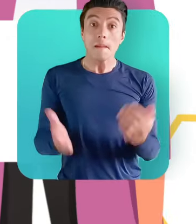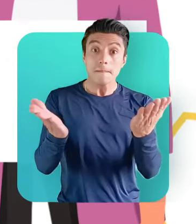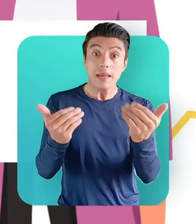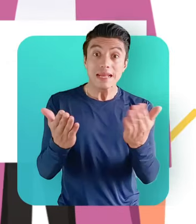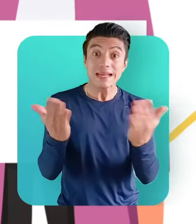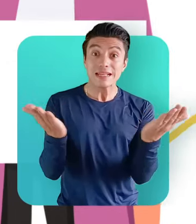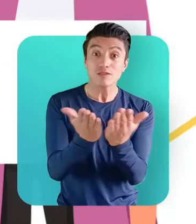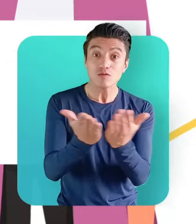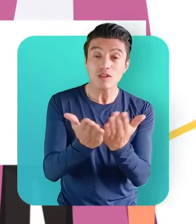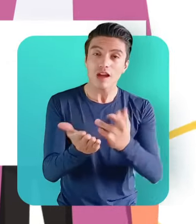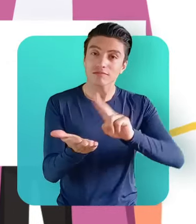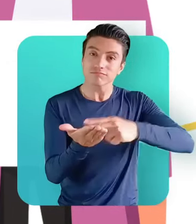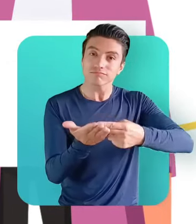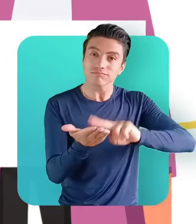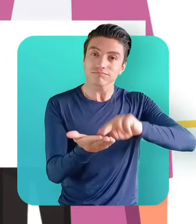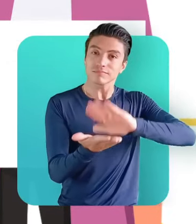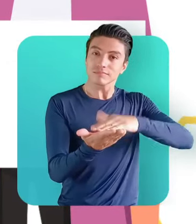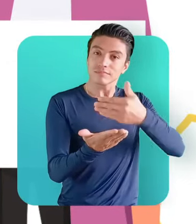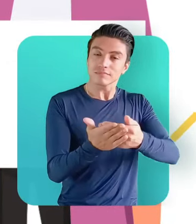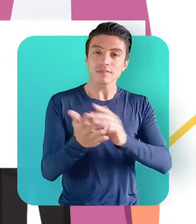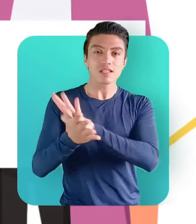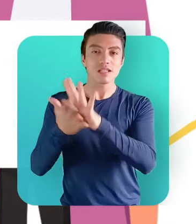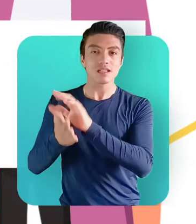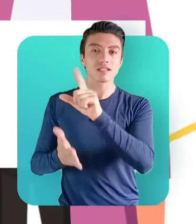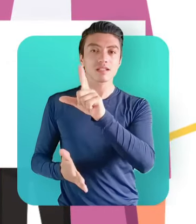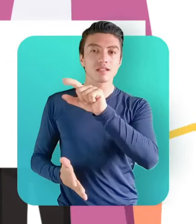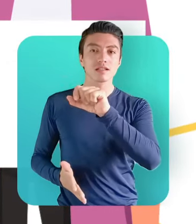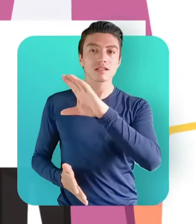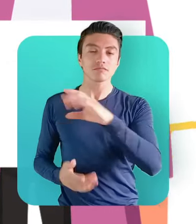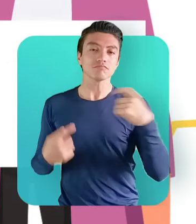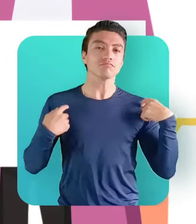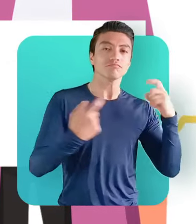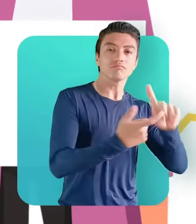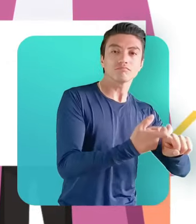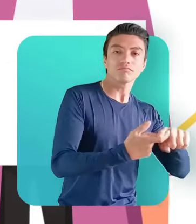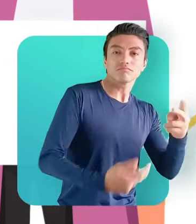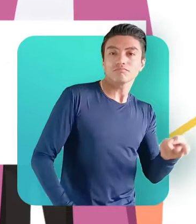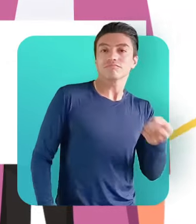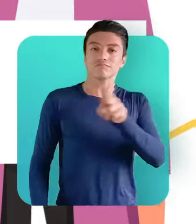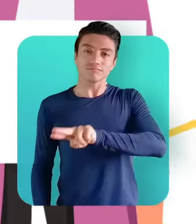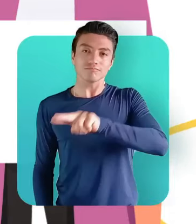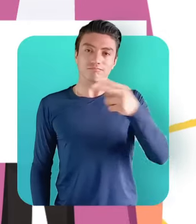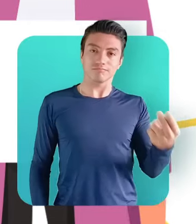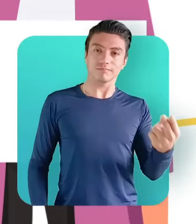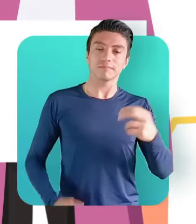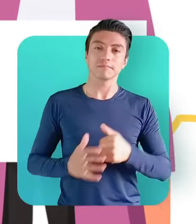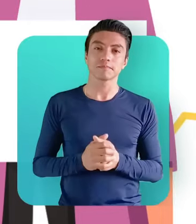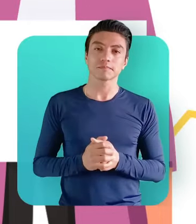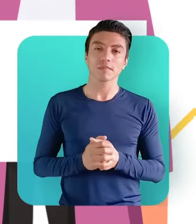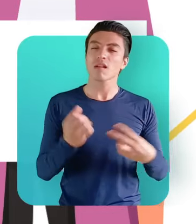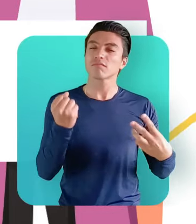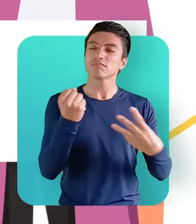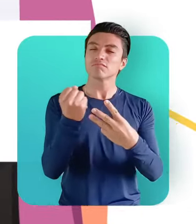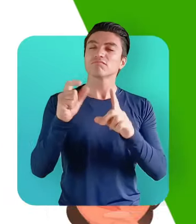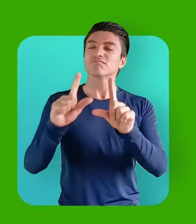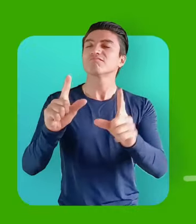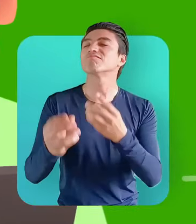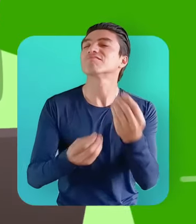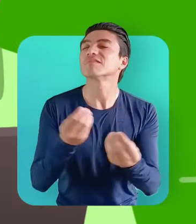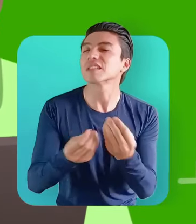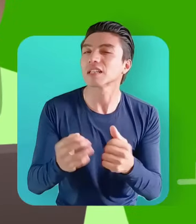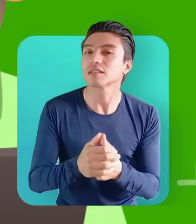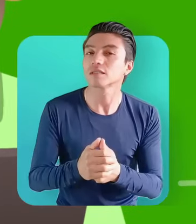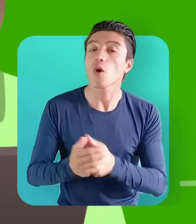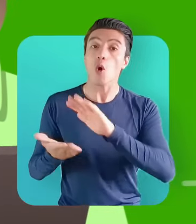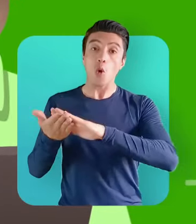Estudia, interpretación y traducción en lengua de señas colombiana, LSC, español y como